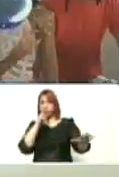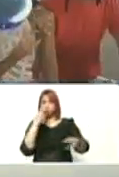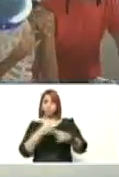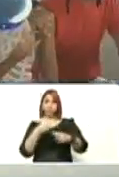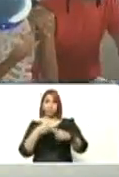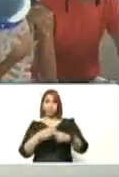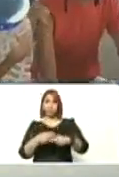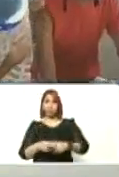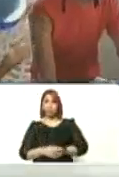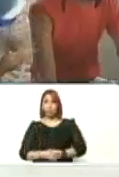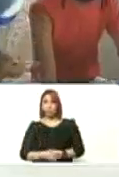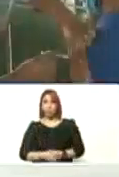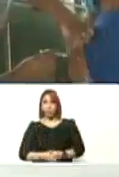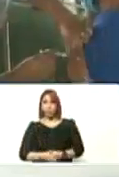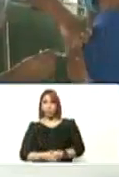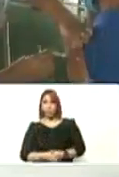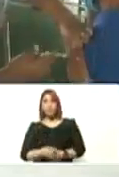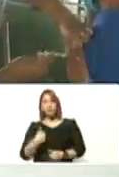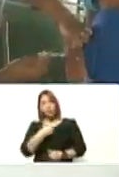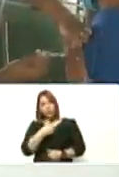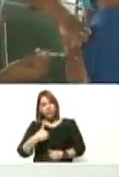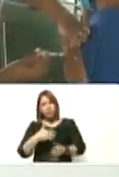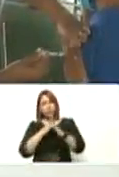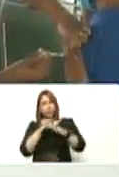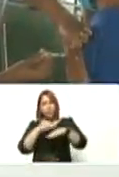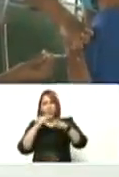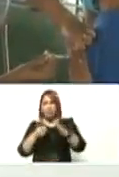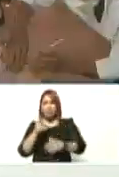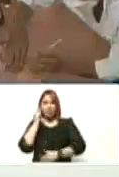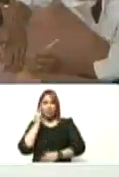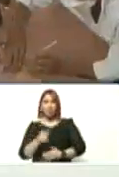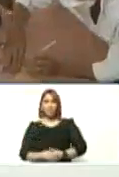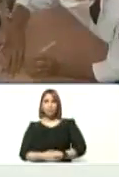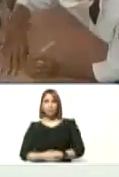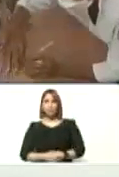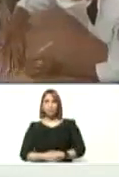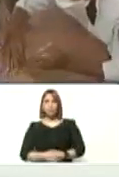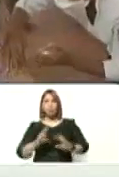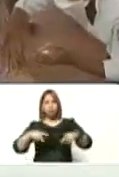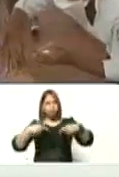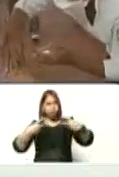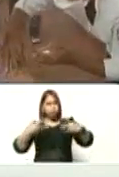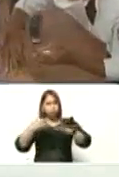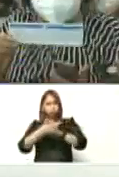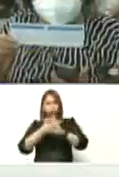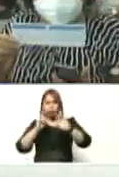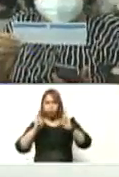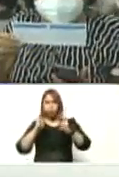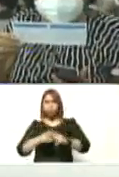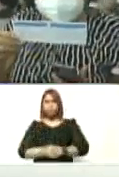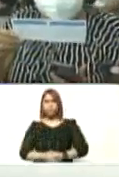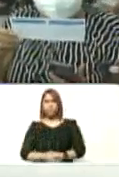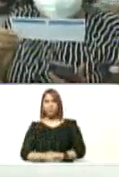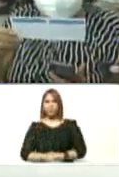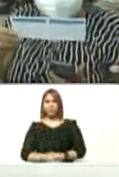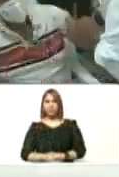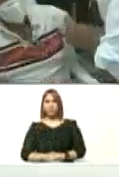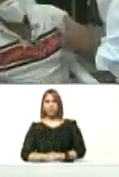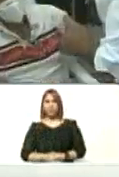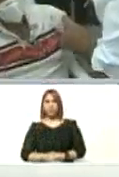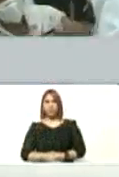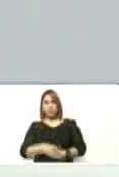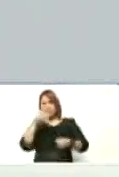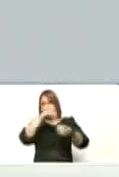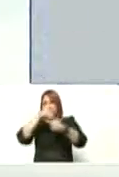pero muy contagioso yo quisiera que la ministra Gabriela nos actualizara sobre todos estos